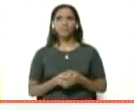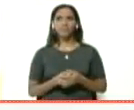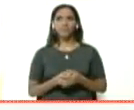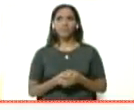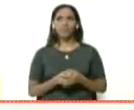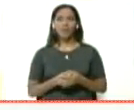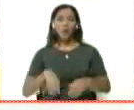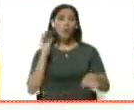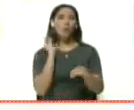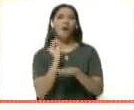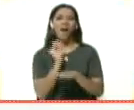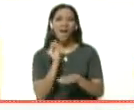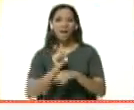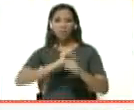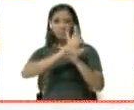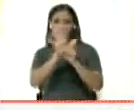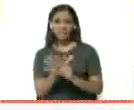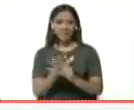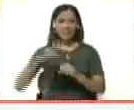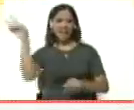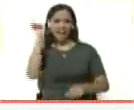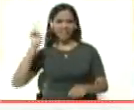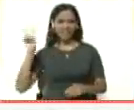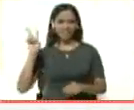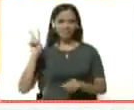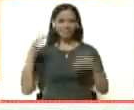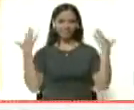¡Cuídate del coronavirus Venezuela!